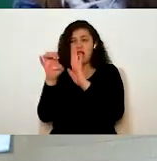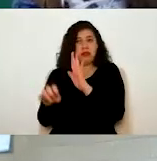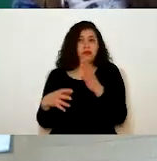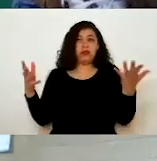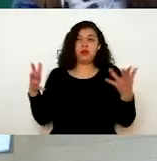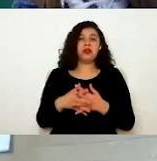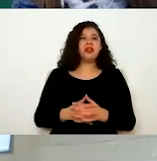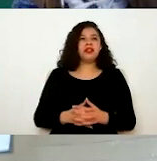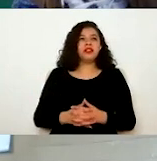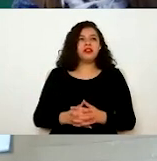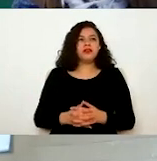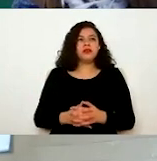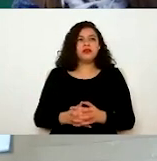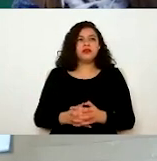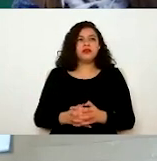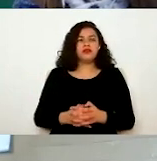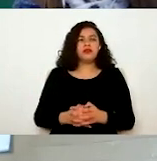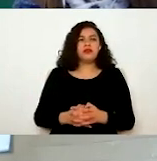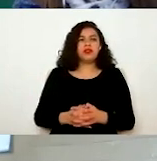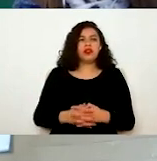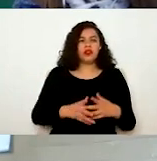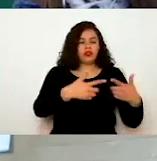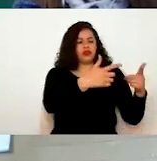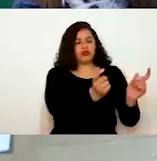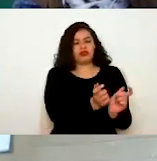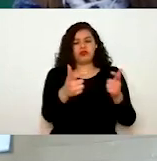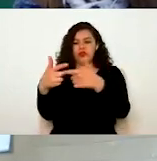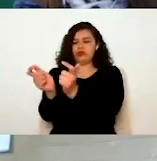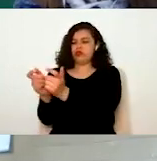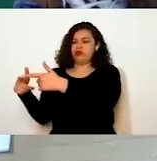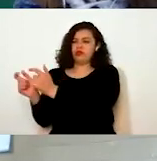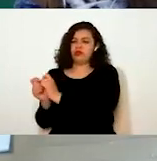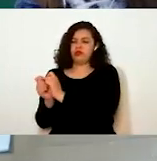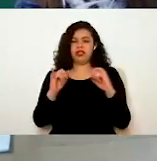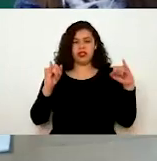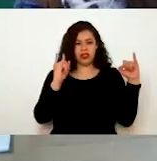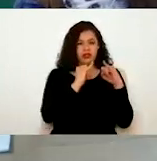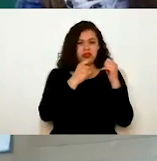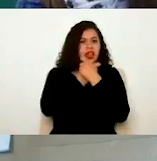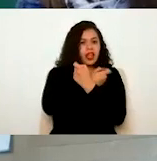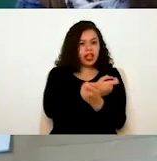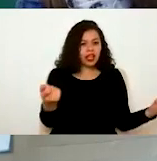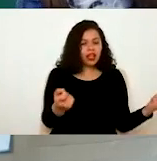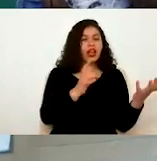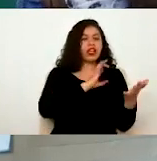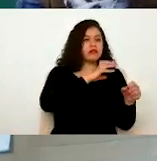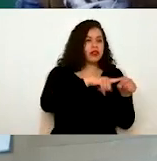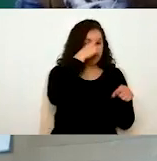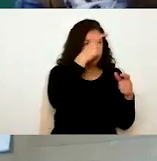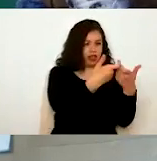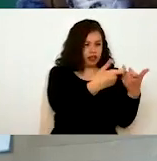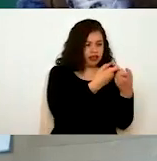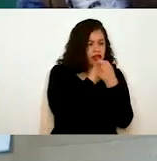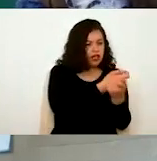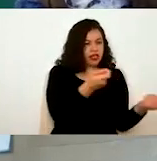los rubros a los que va dirigida la institución, por ejemplo, si es de niños, hay trámites específicos para los de niños, para personas